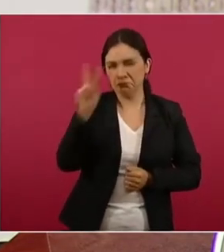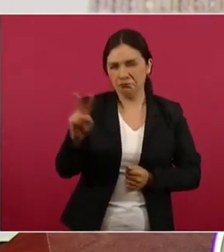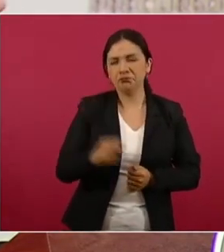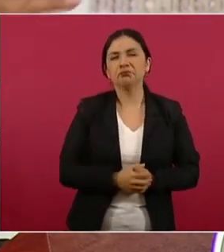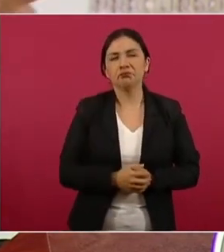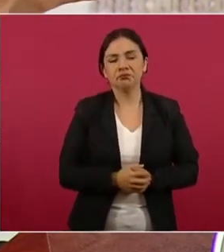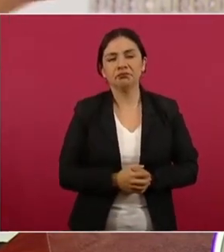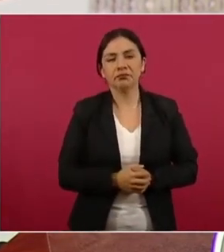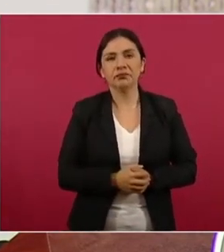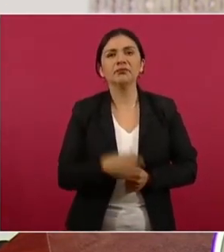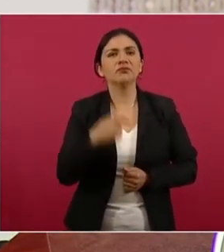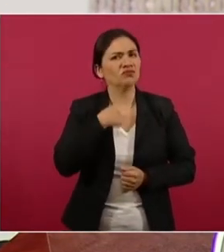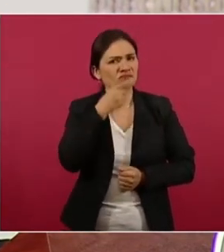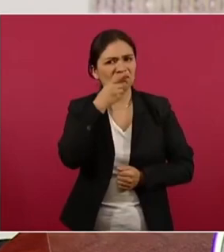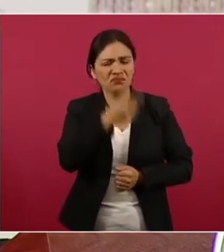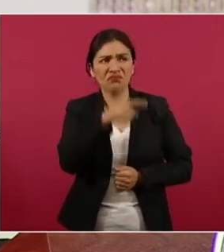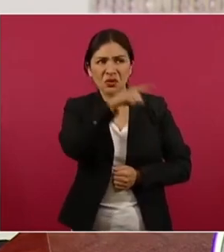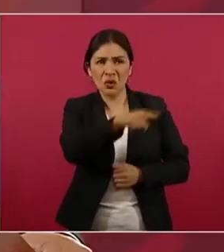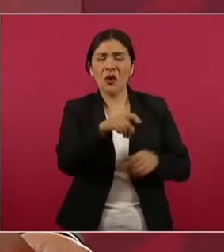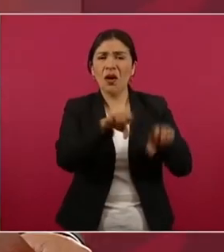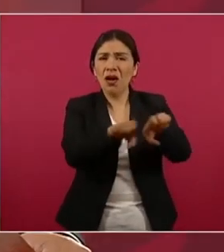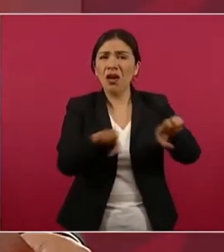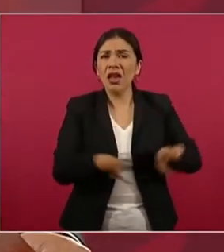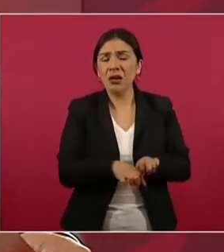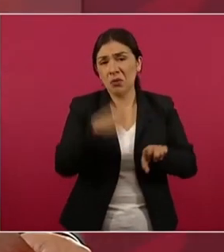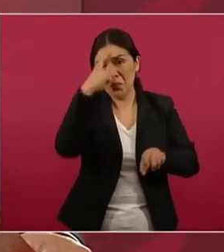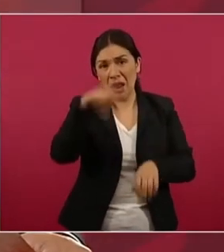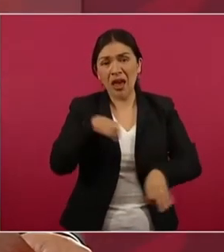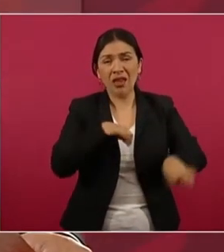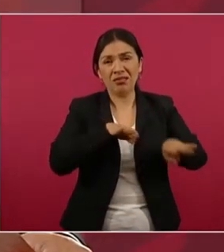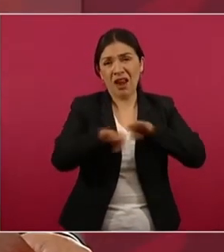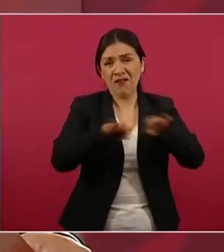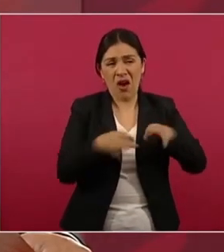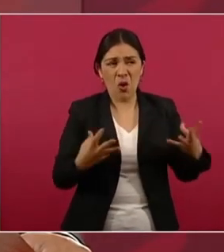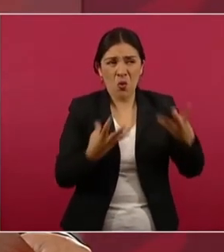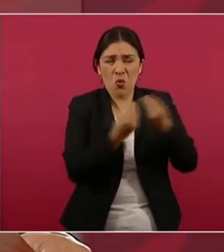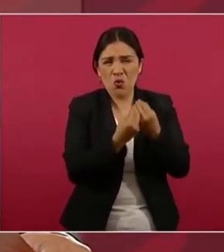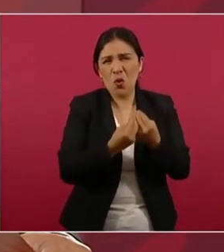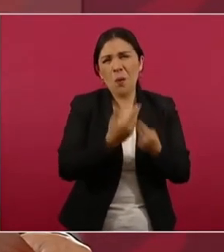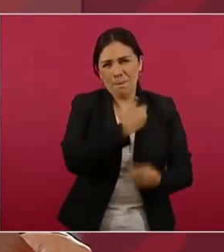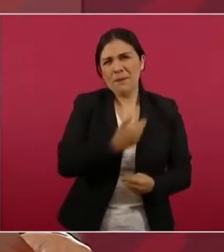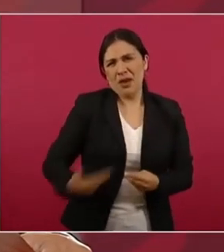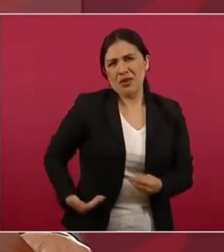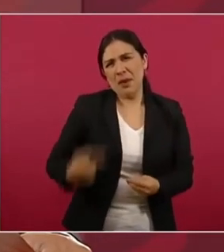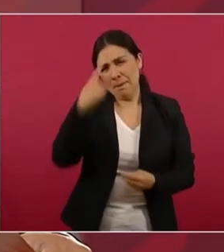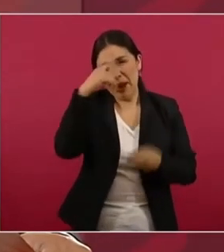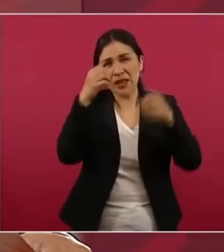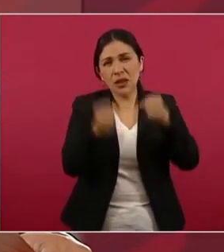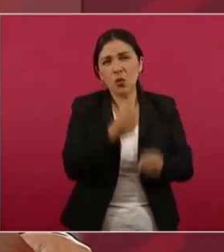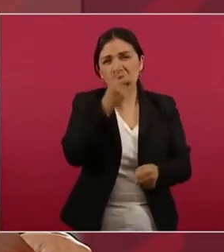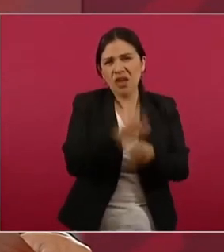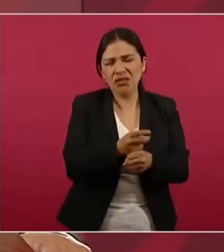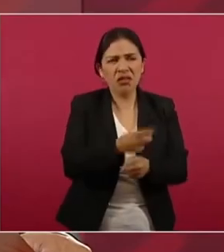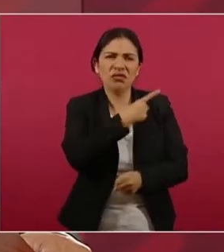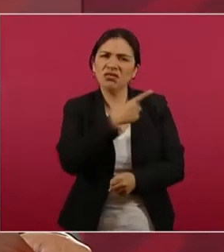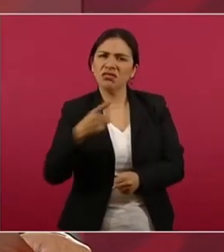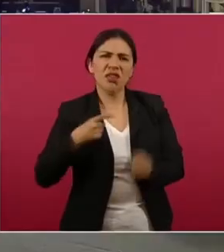del gabinete de seguridad completo, por lo que ya estaba pasando,